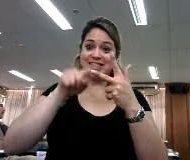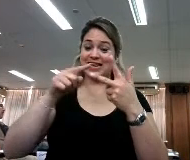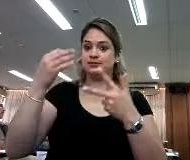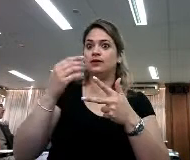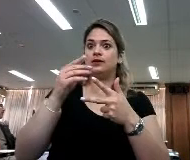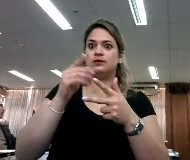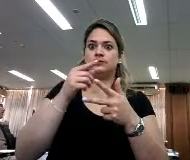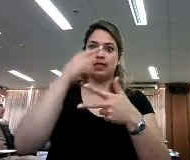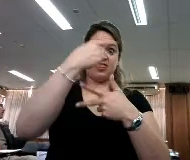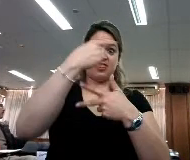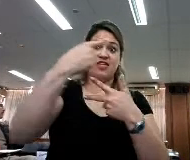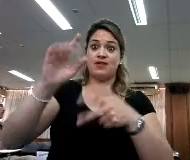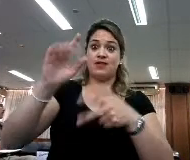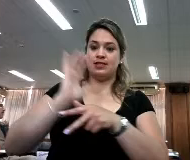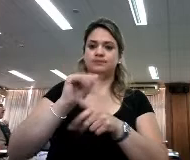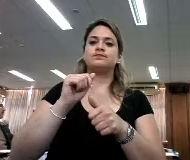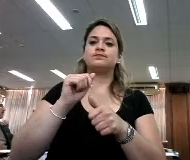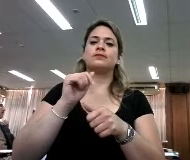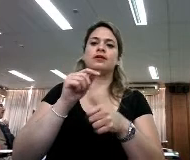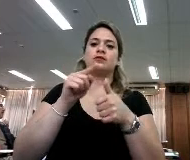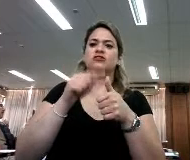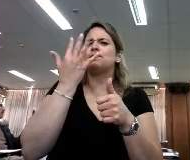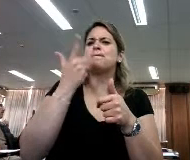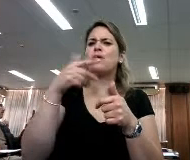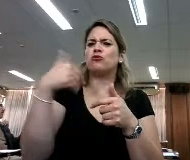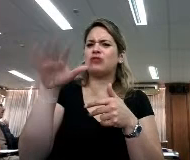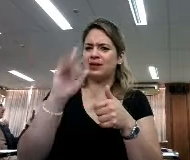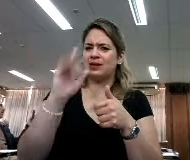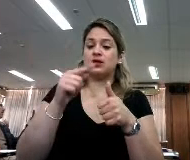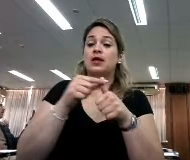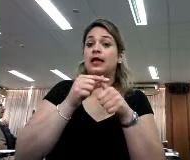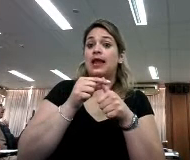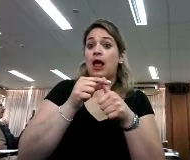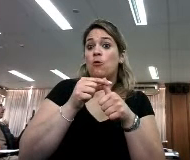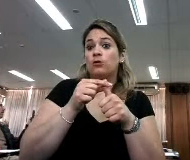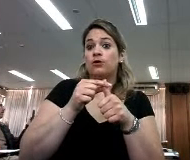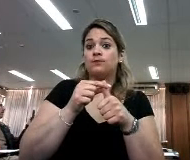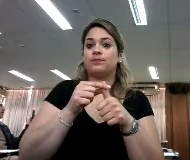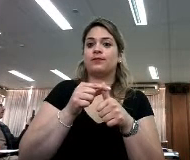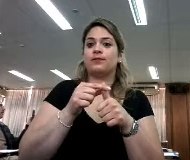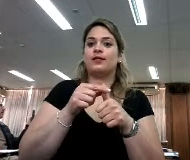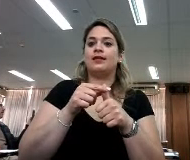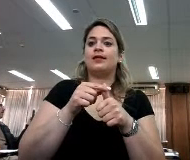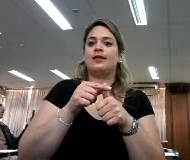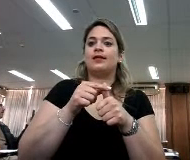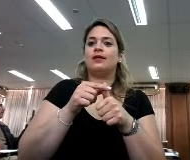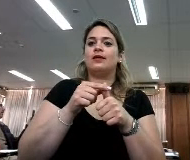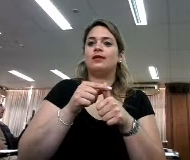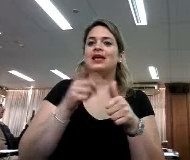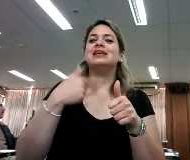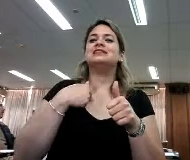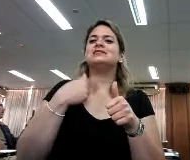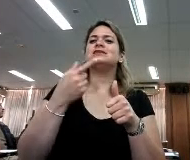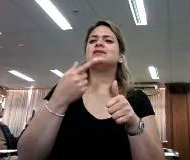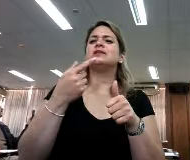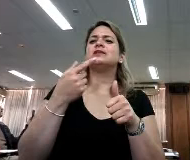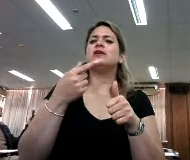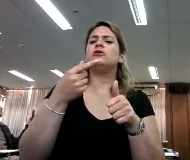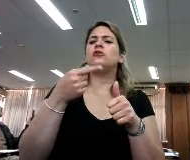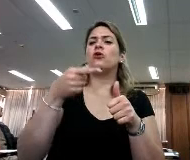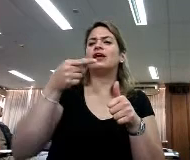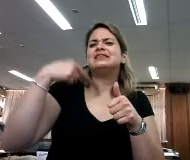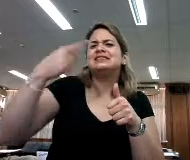quiero enfocar esta charla y son las que más me gustan, bueno, la uno, desde luego la primera excepción que es lo más tradicional, que nosotros